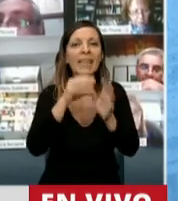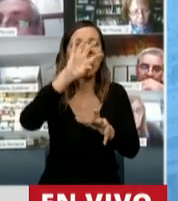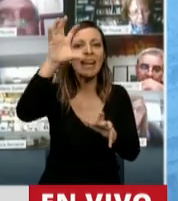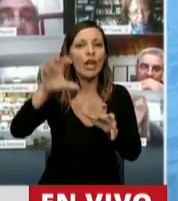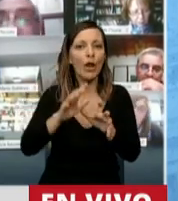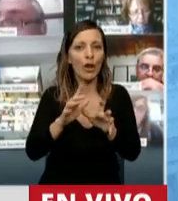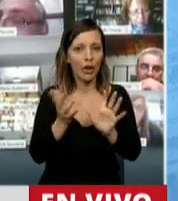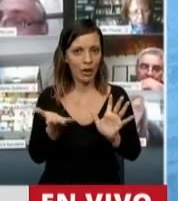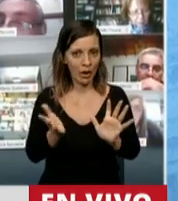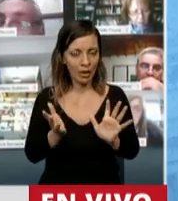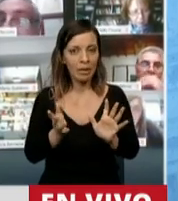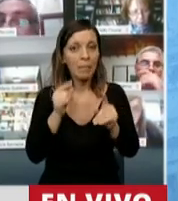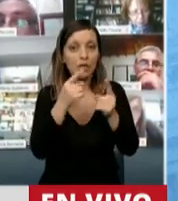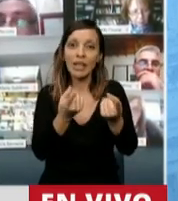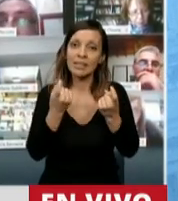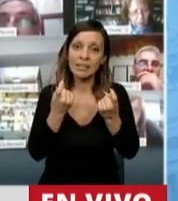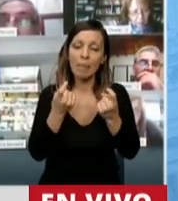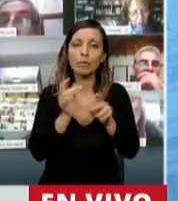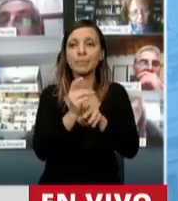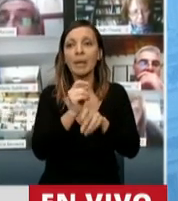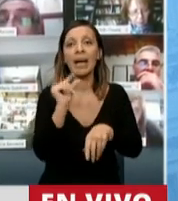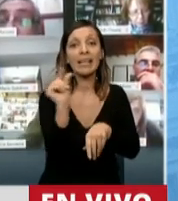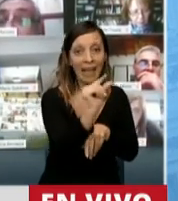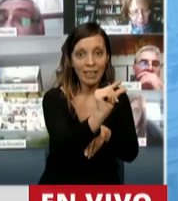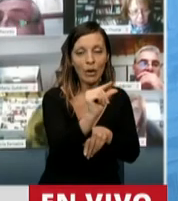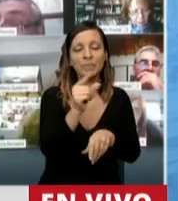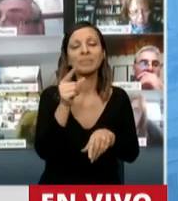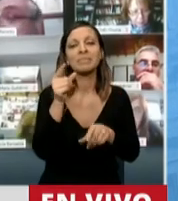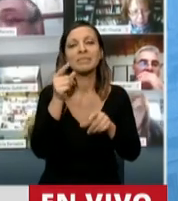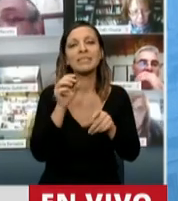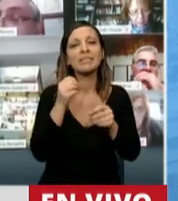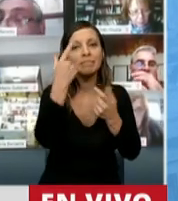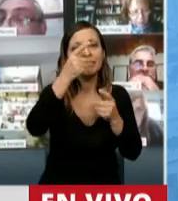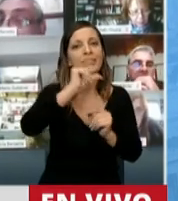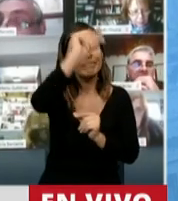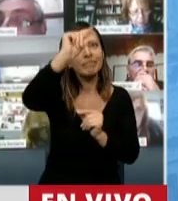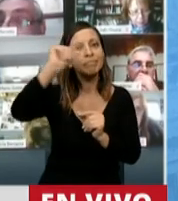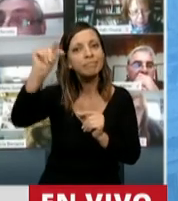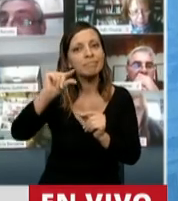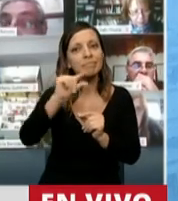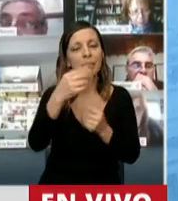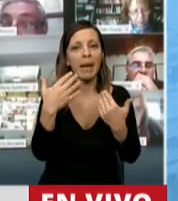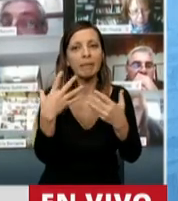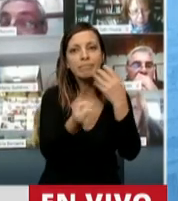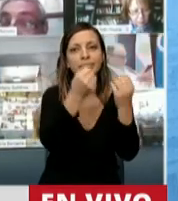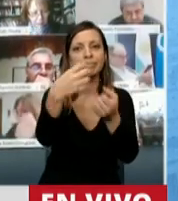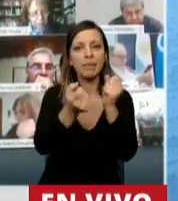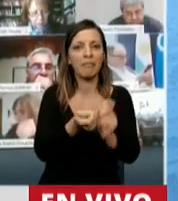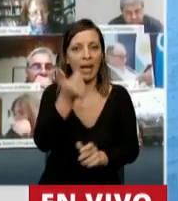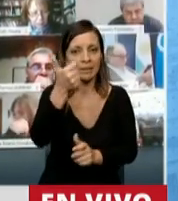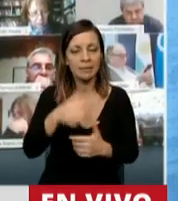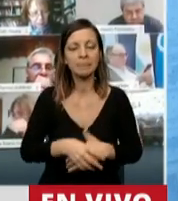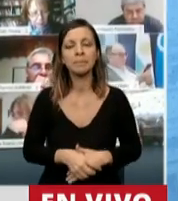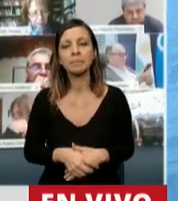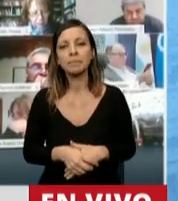nacional. Para esto necesitamos que el crédito también llegue a las regiones y sea accesible. Para terminar, señor